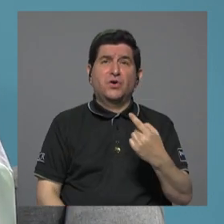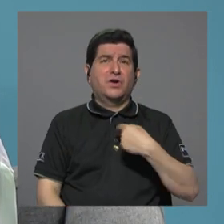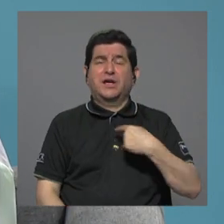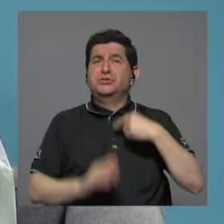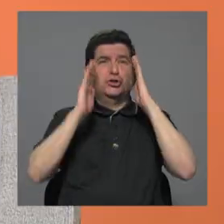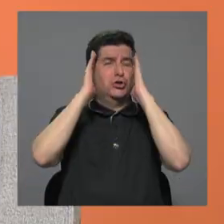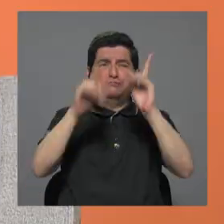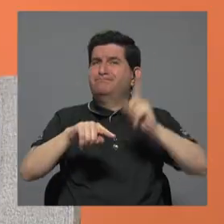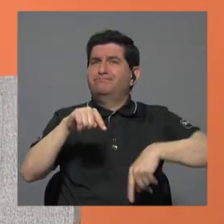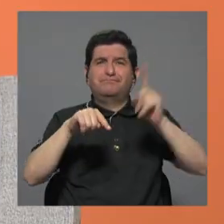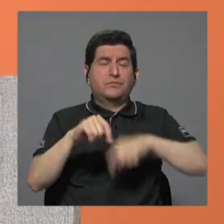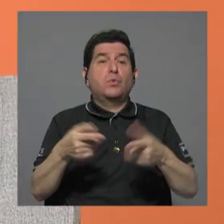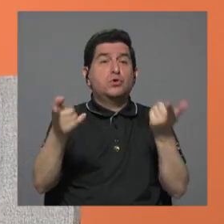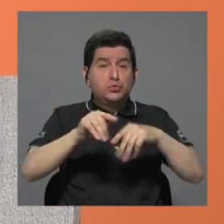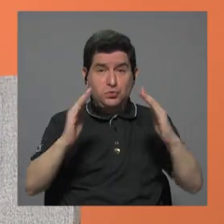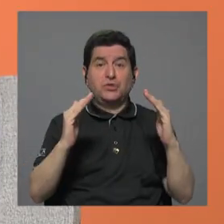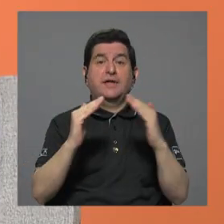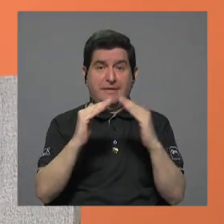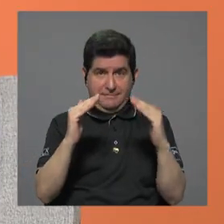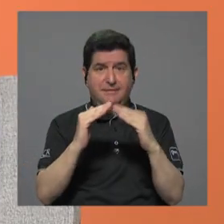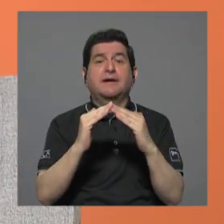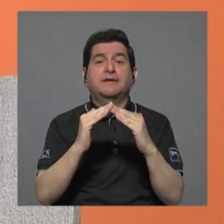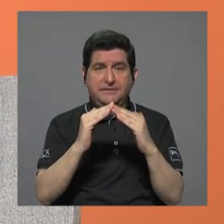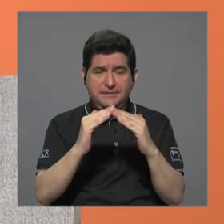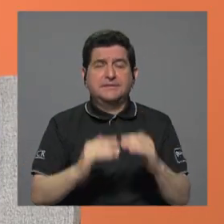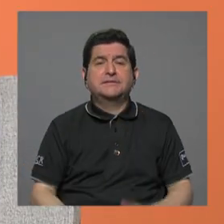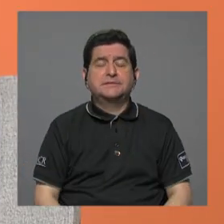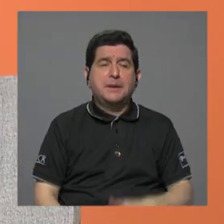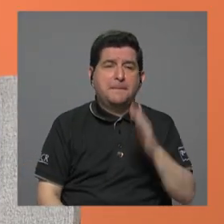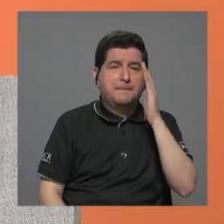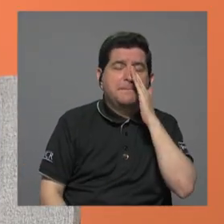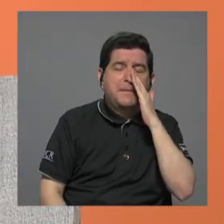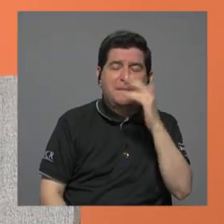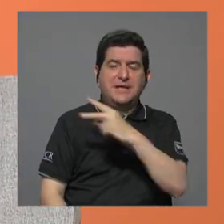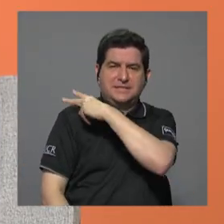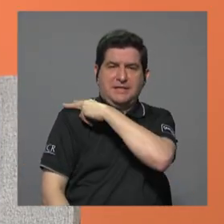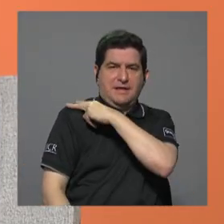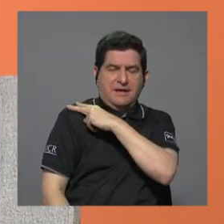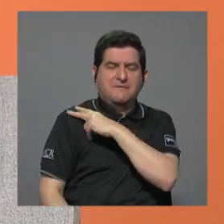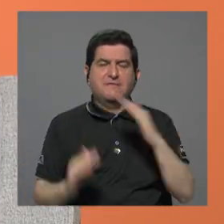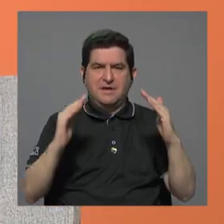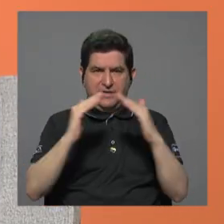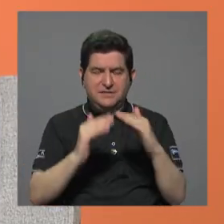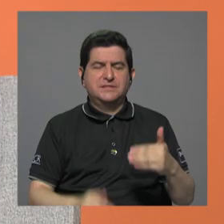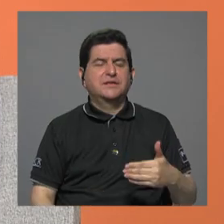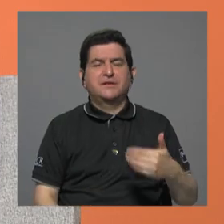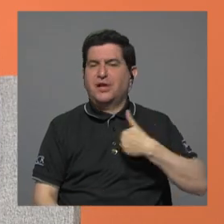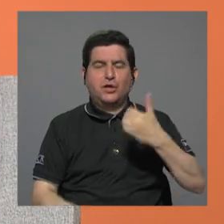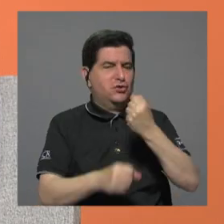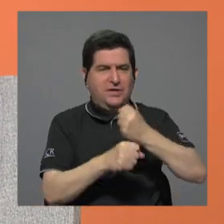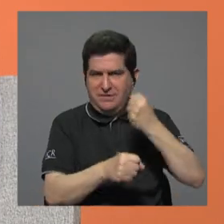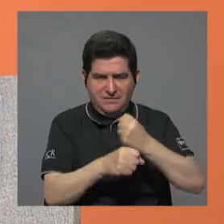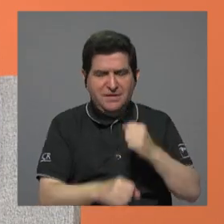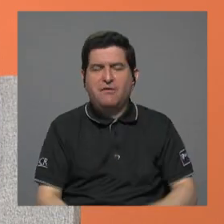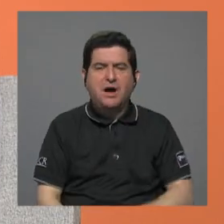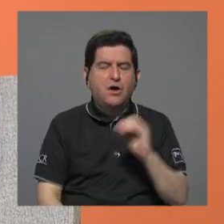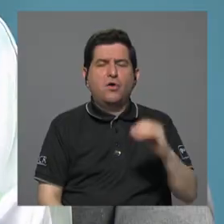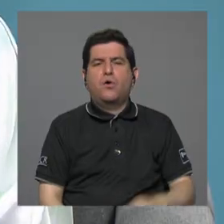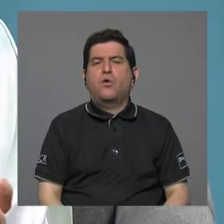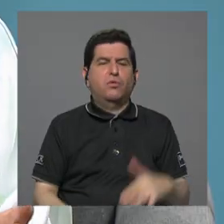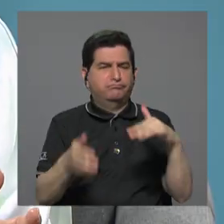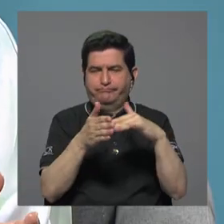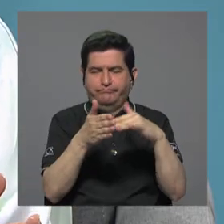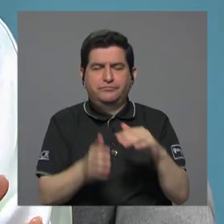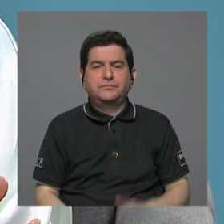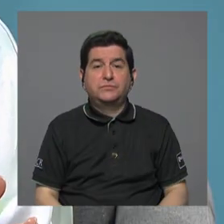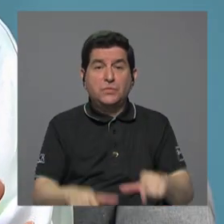concentrarme. Porque esto pasa mucho en hogares, por ejemplo, con madres jefas de hogar que no tienen un trabajo estable. educativo muy elevado. Las